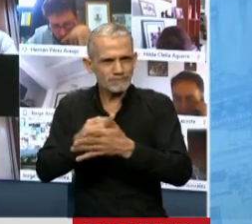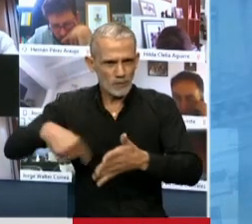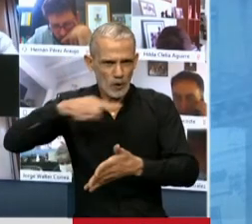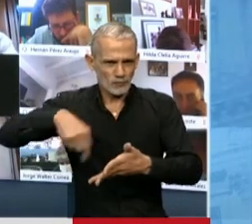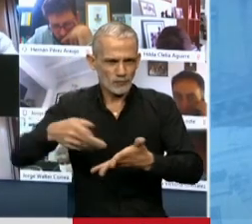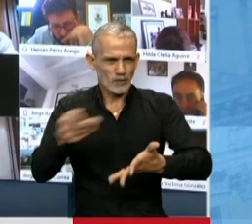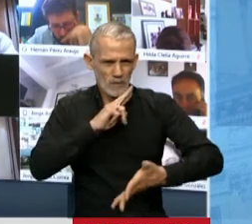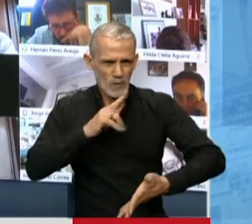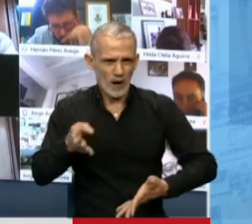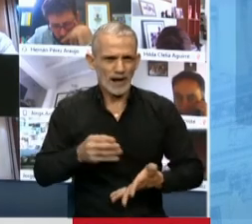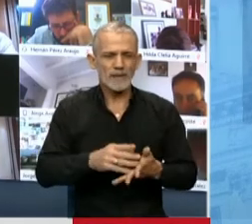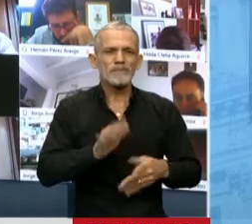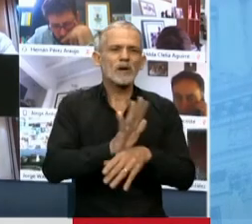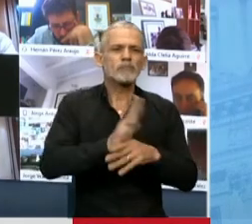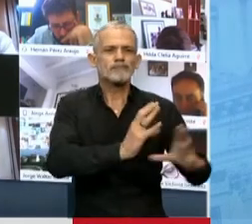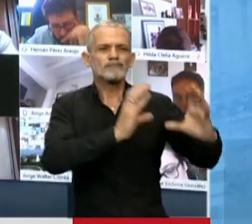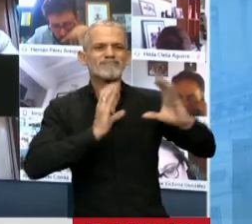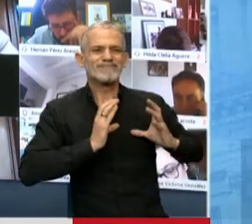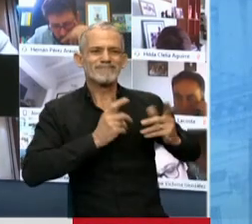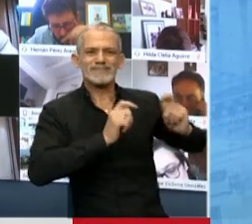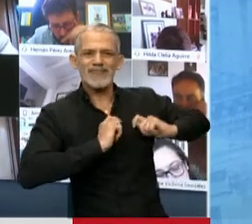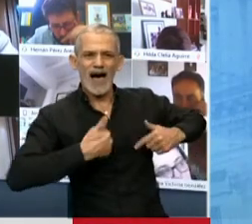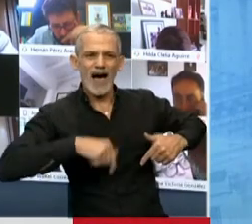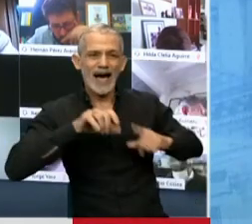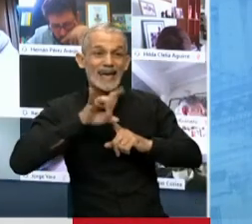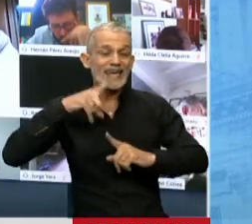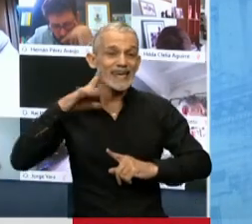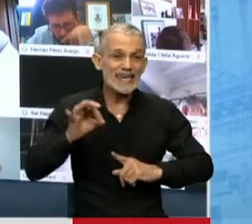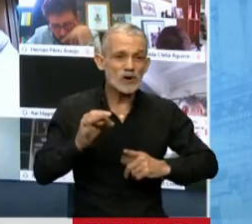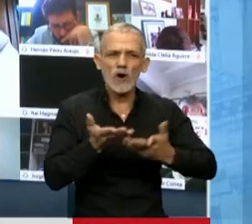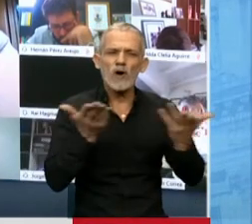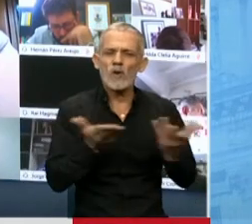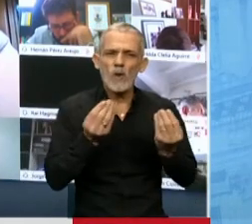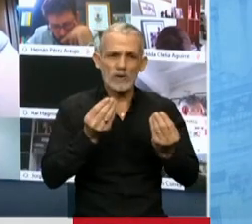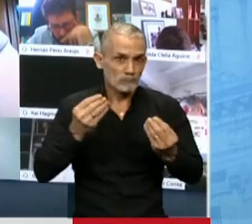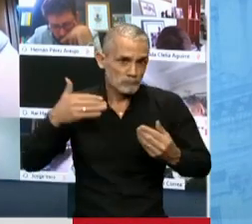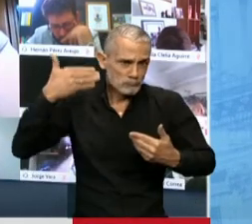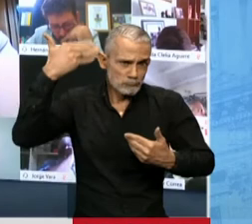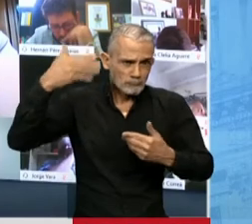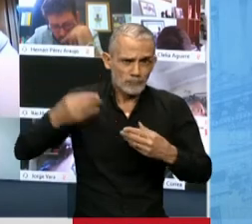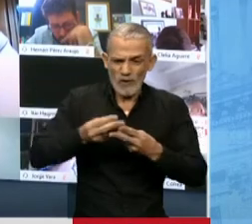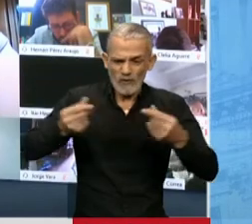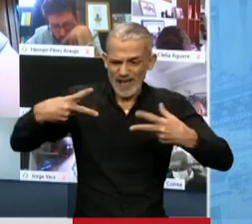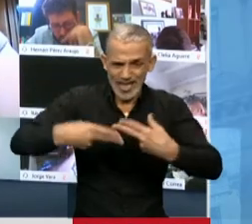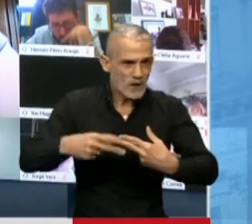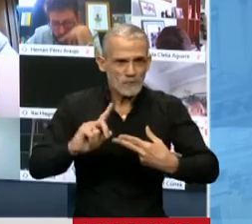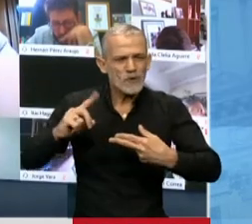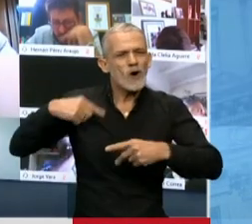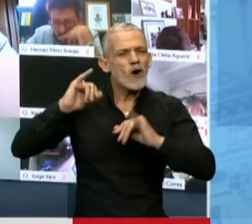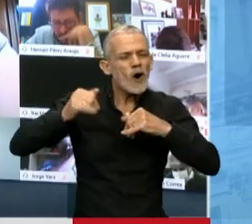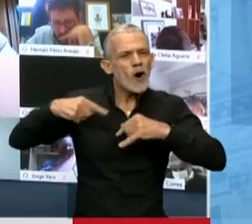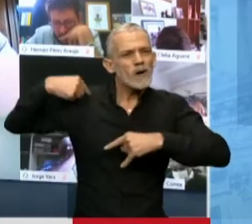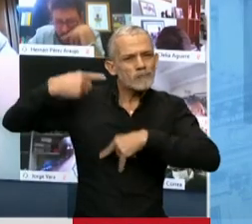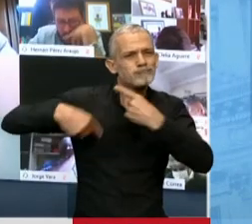Creo que el legado de Kino va a seguir en las futuras generaciones, en nuestros jóvenes,